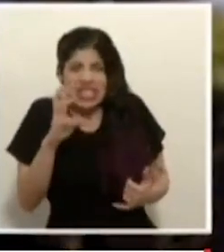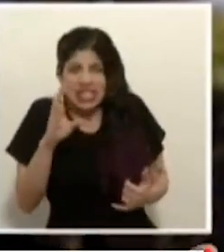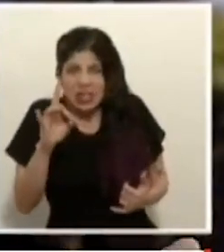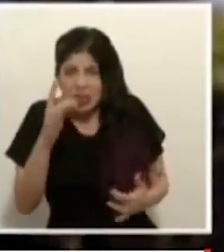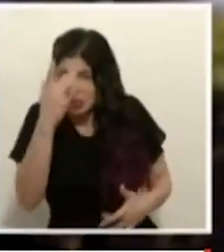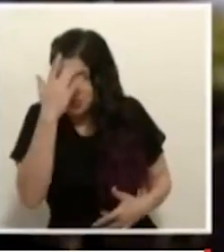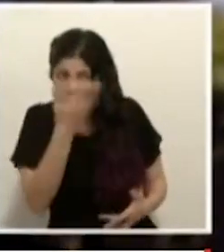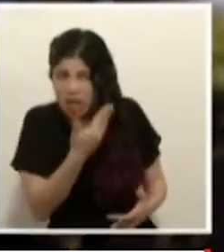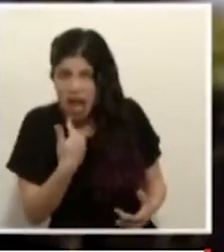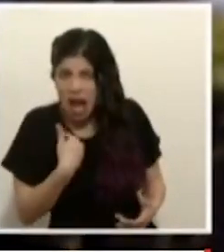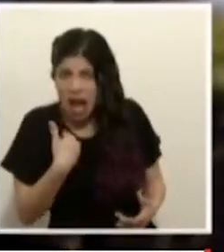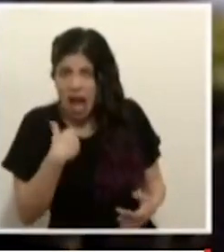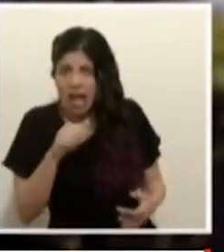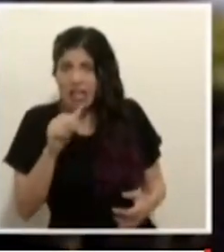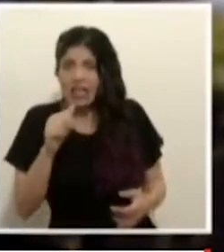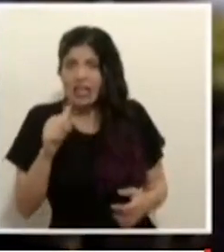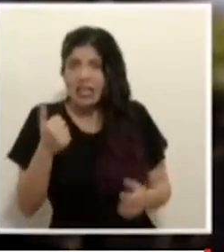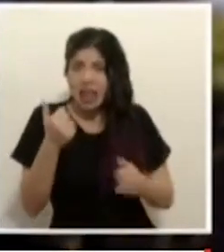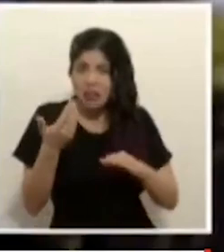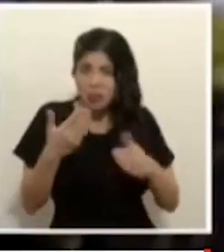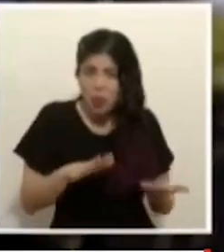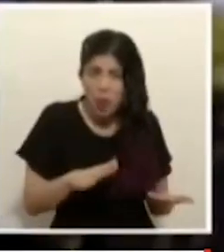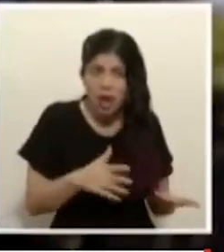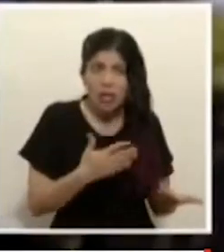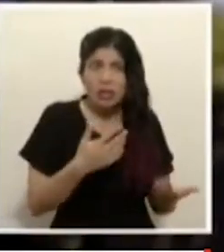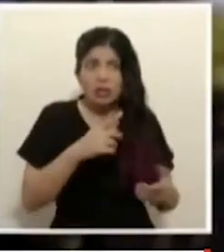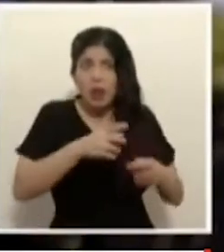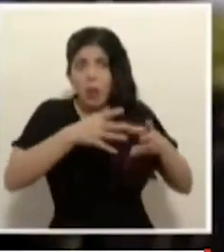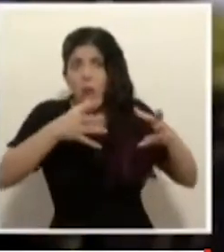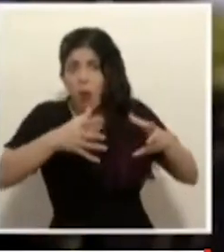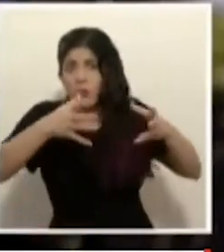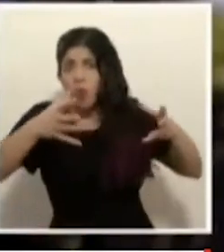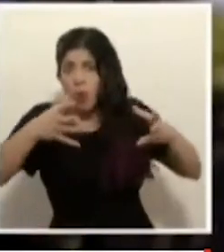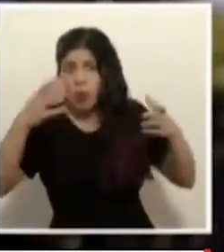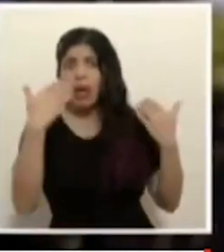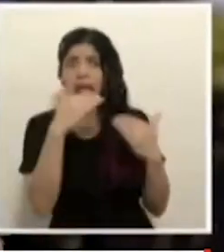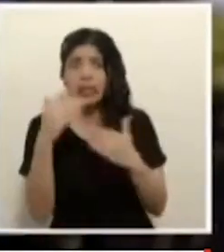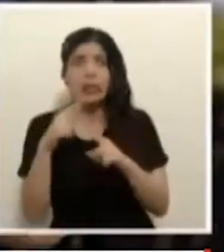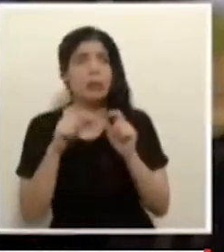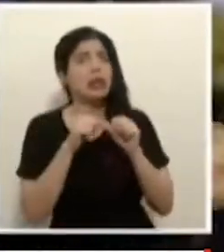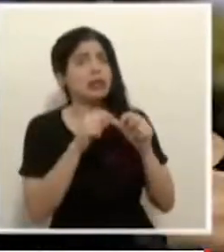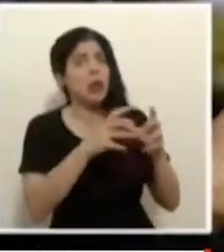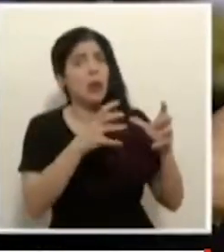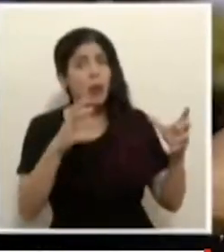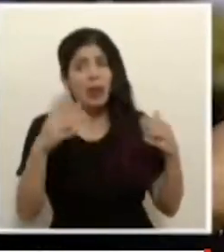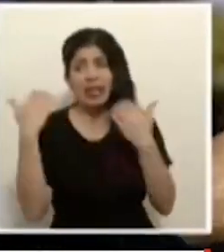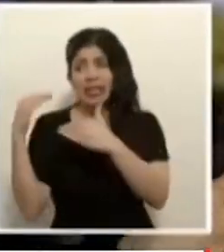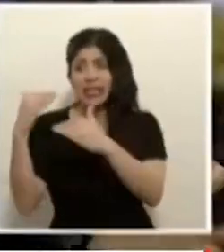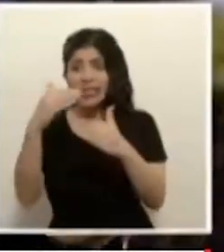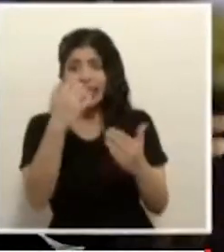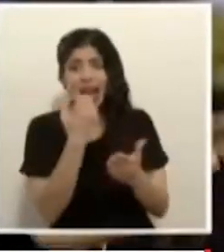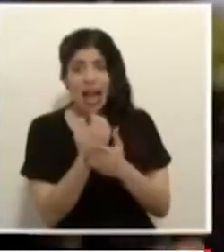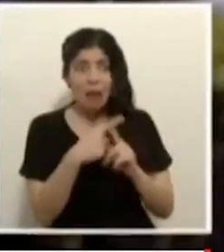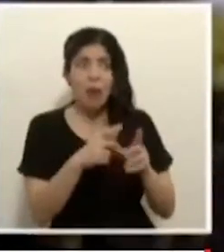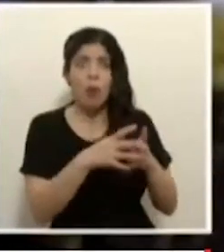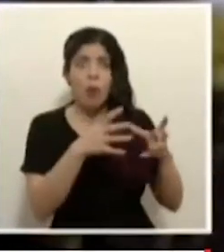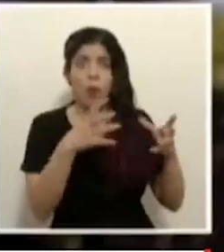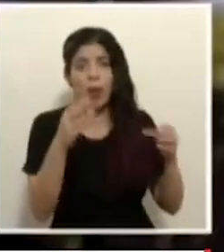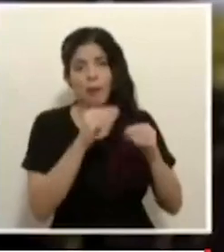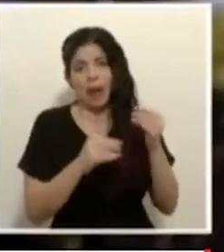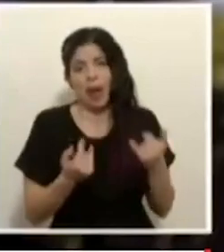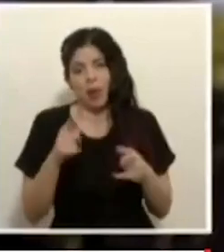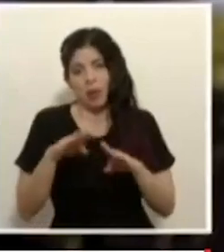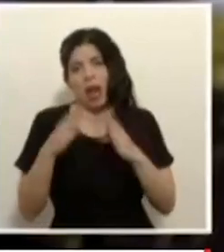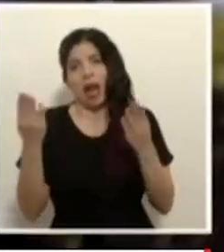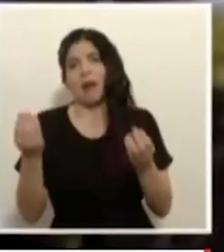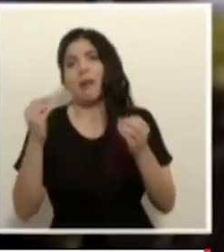casos 10 fallecidos una tendencia al alza con martillazos con restricciones en toda la actividad económica excepto ahora que ustedes habilitan